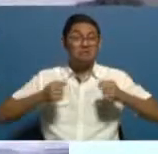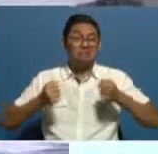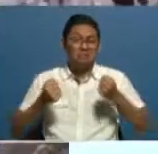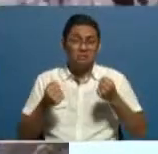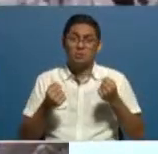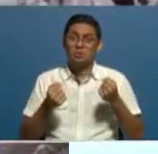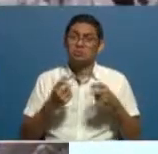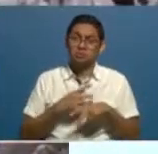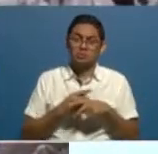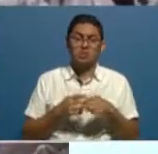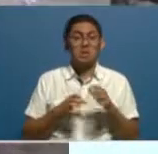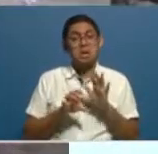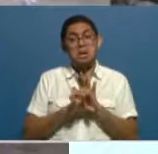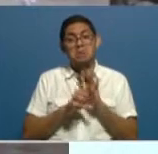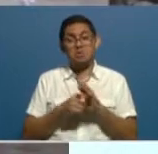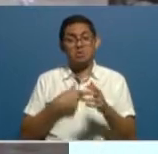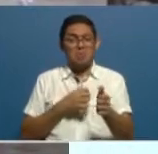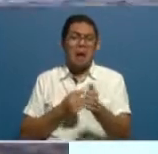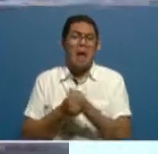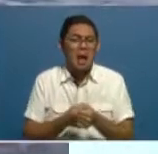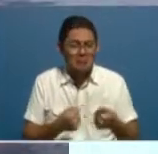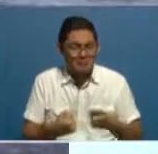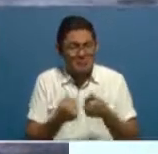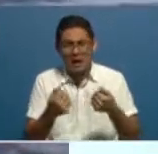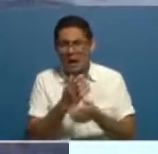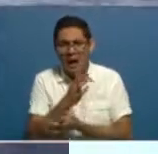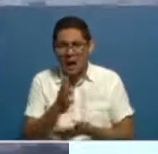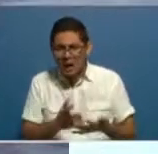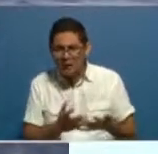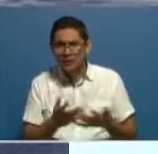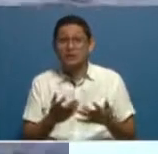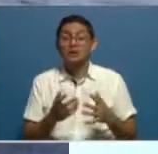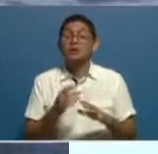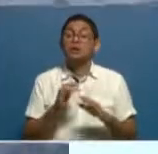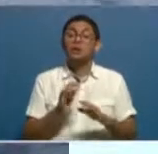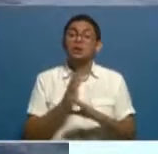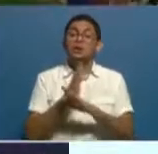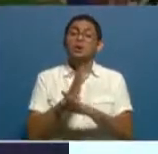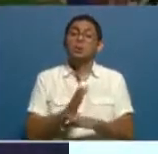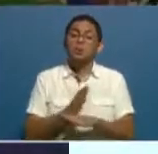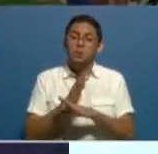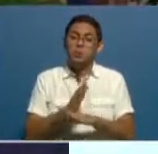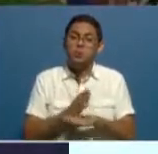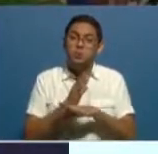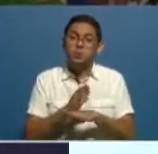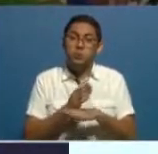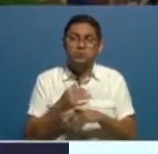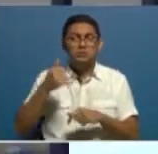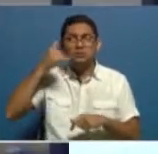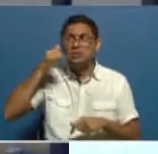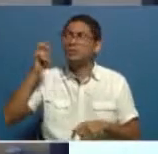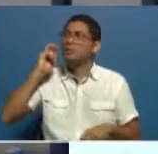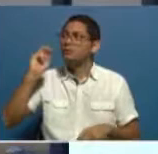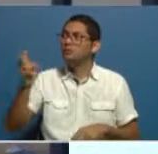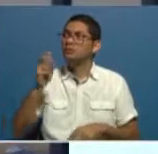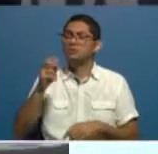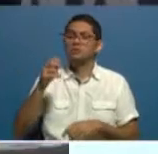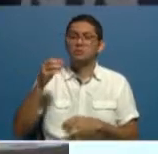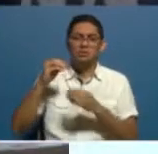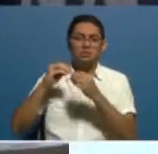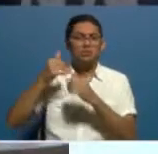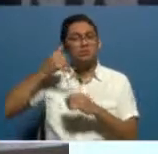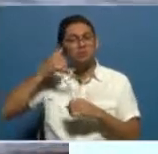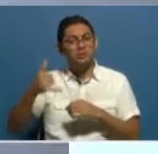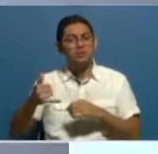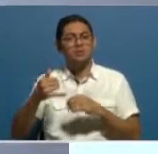está involucrado en el tema del accidente, pues, principalmente mantener la calma y llamar a los números de emergencia, a los cuales nosotros